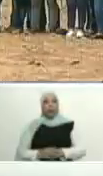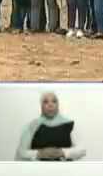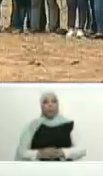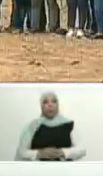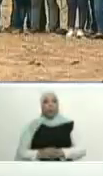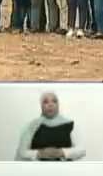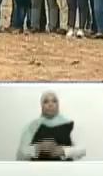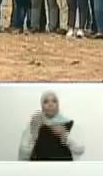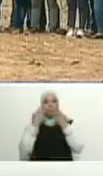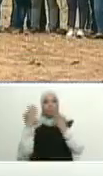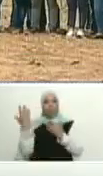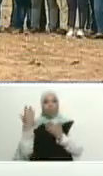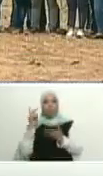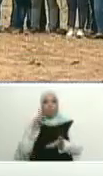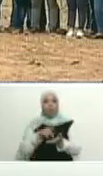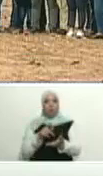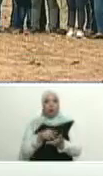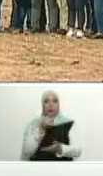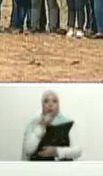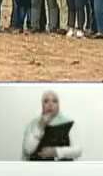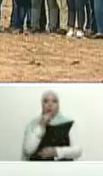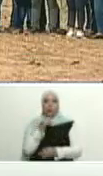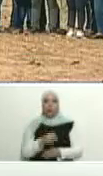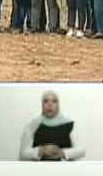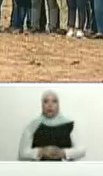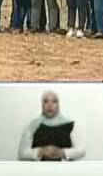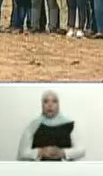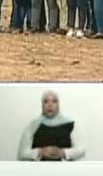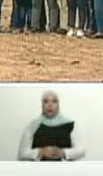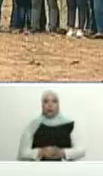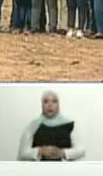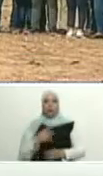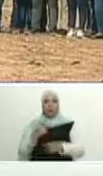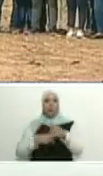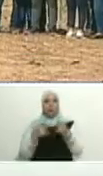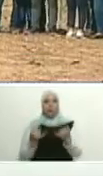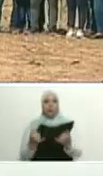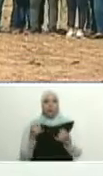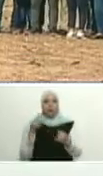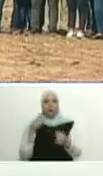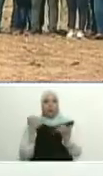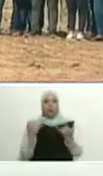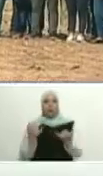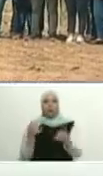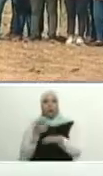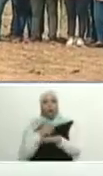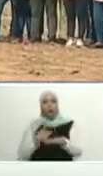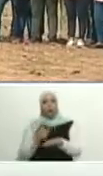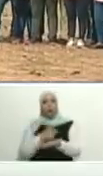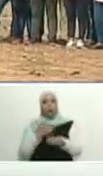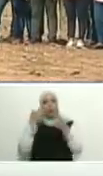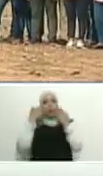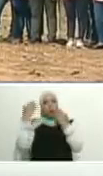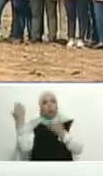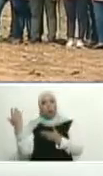No pudimos llegar por el palo de agua, pero estoy listo para ir. Allá está el gobernador,